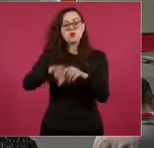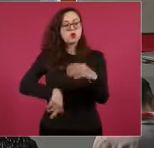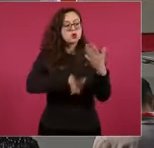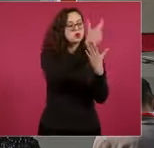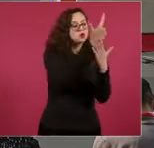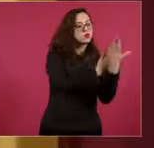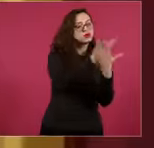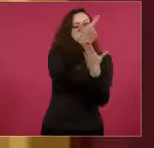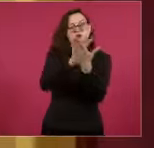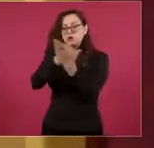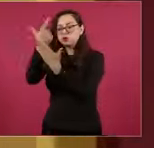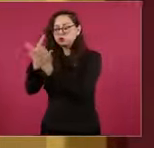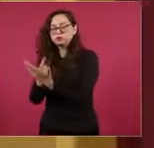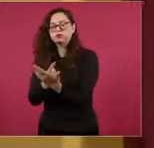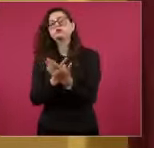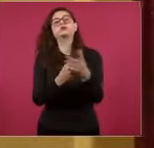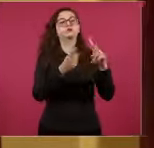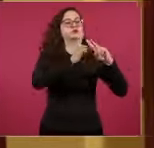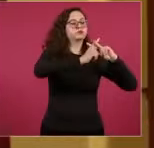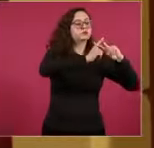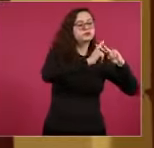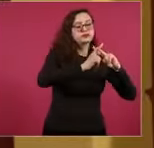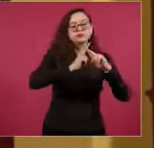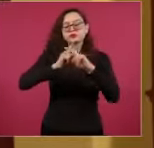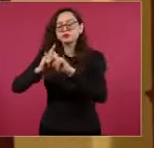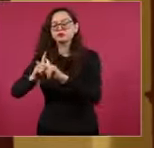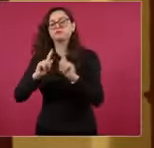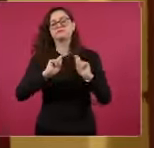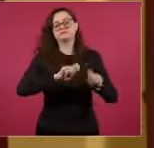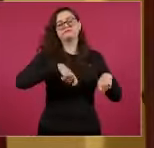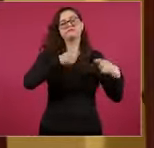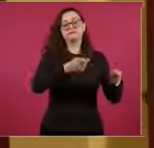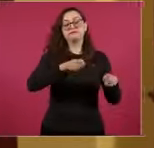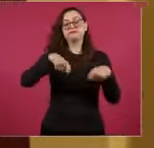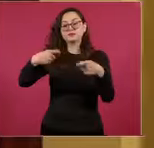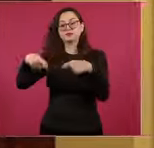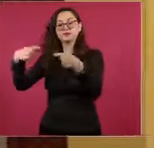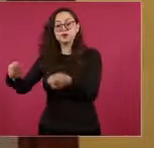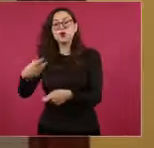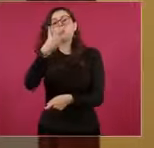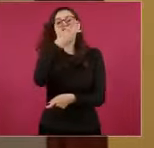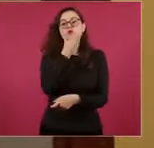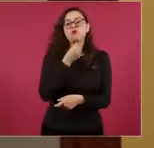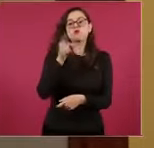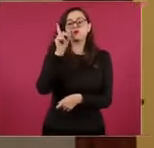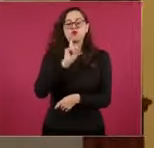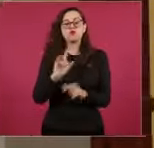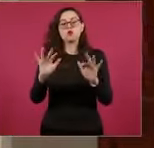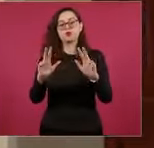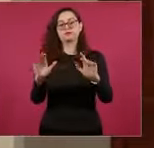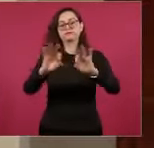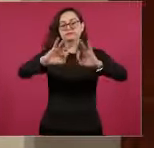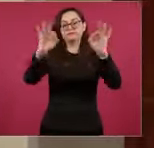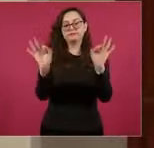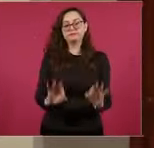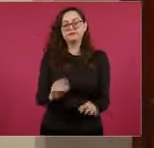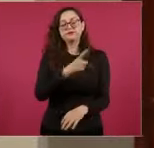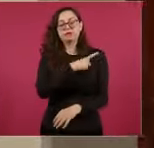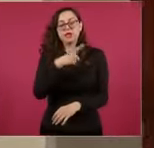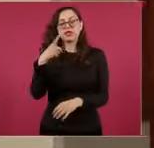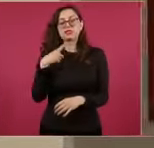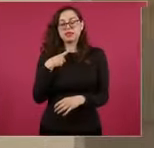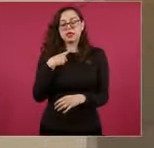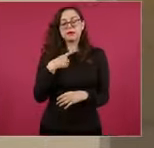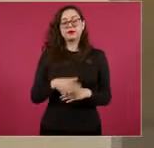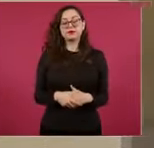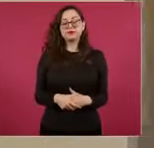personas más votadas, alternando la asignación entre hombres y mujeres para garantizar la paridad. Vamos